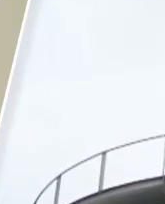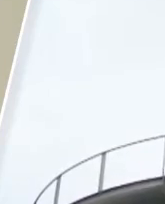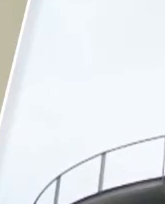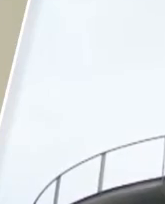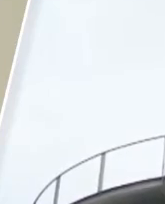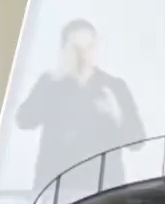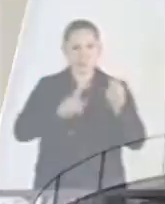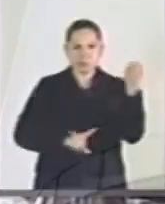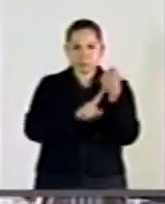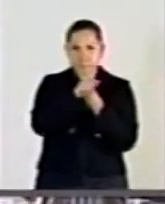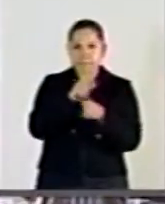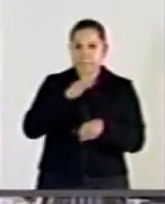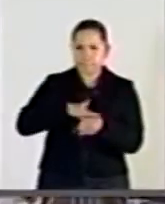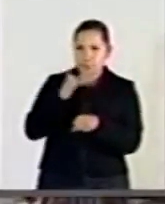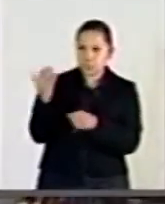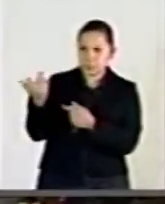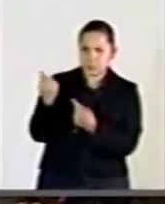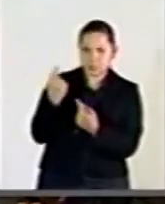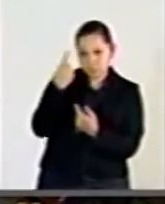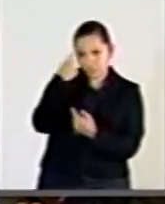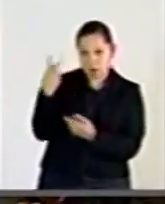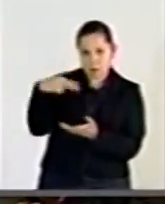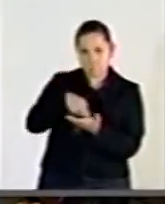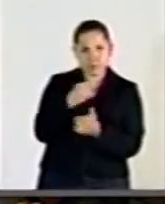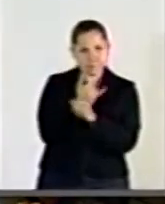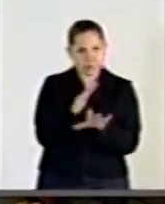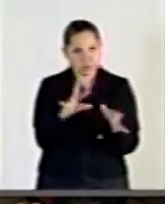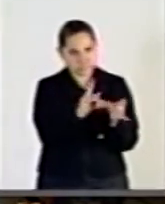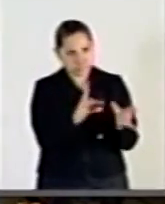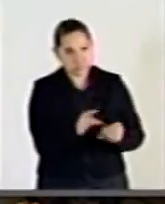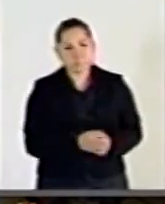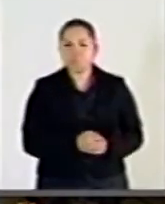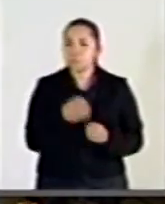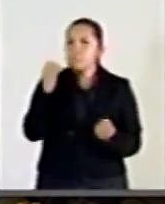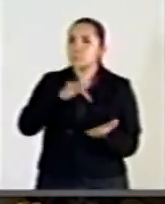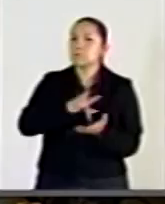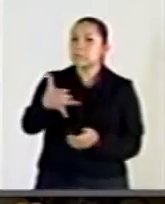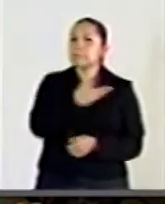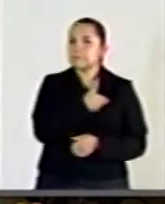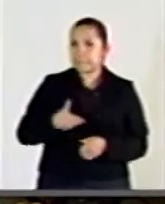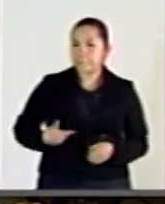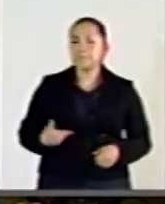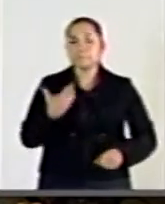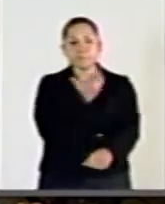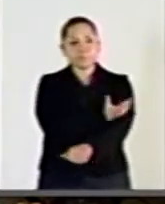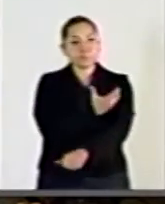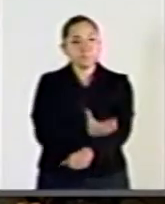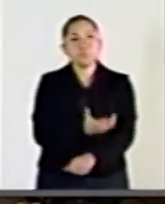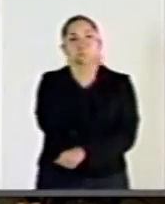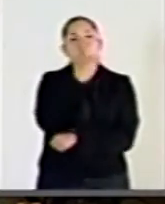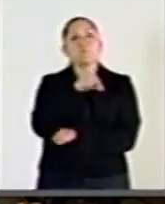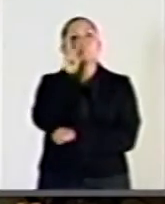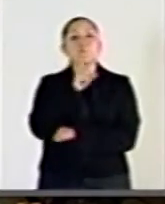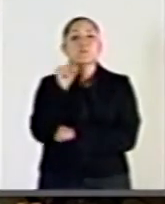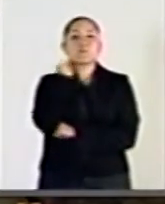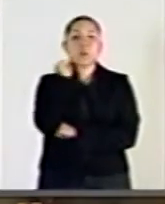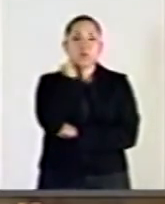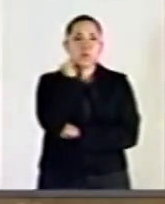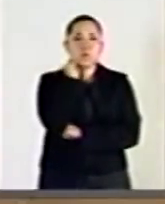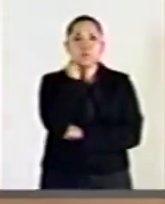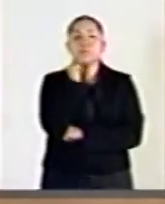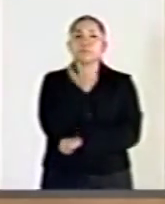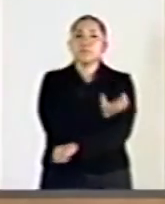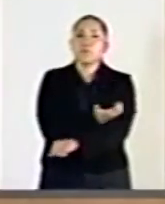Gracias, compañera presidenta, compañeros senadores, compañeras